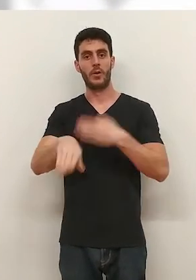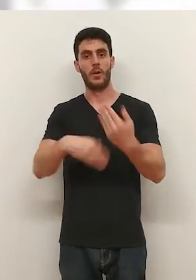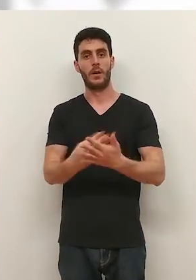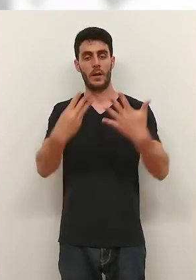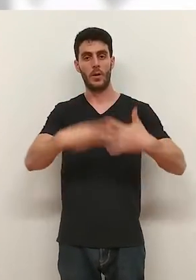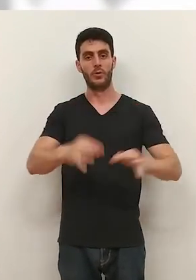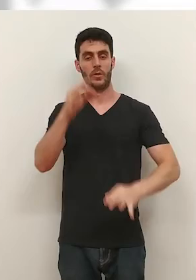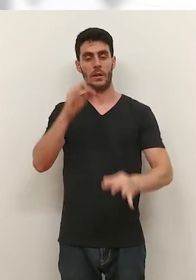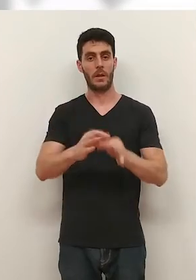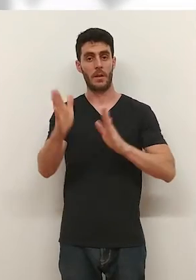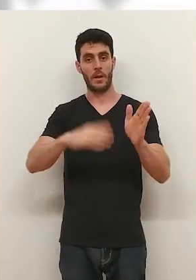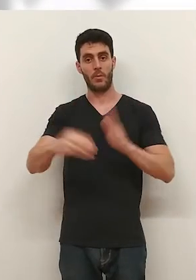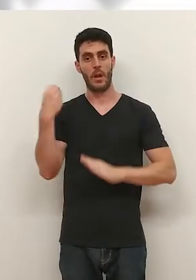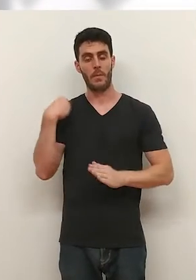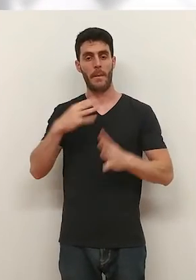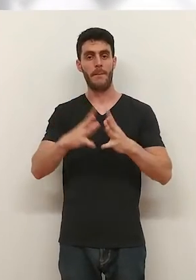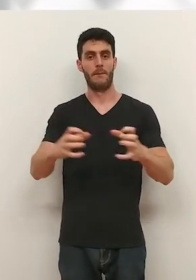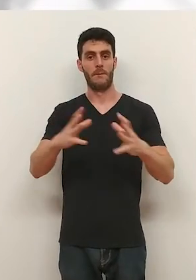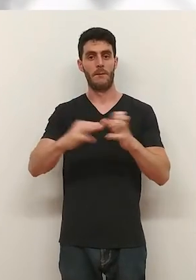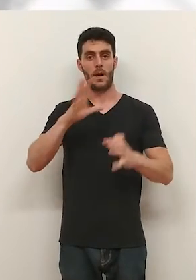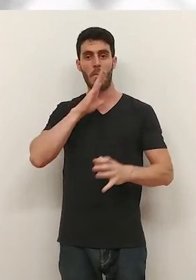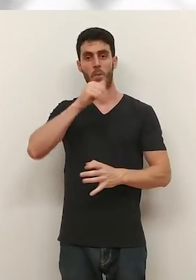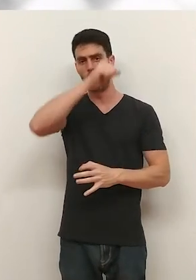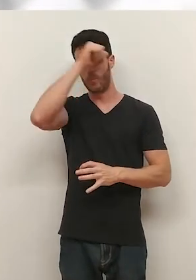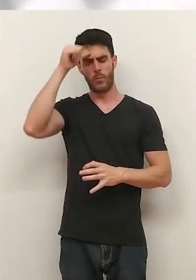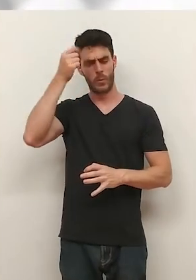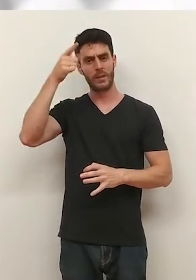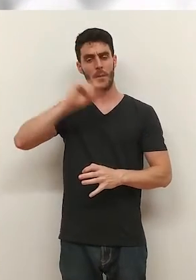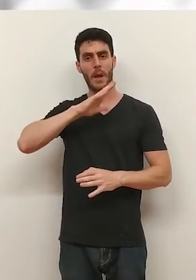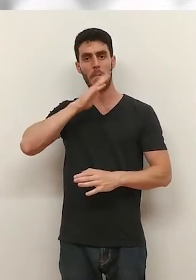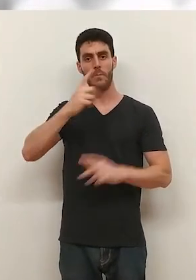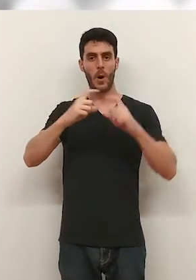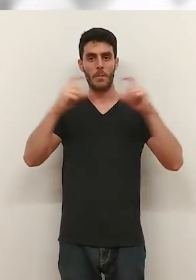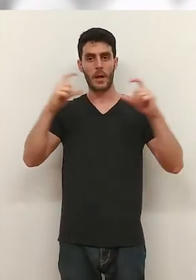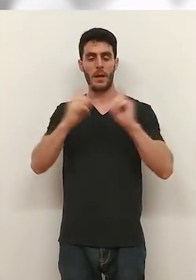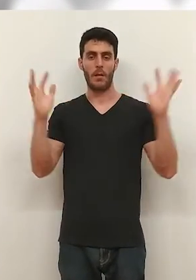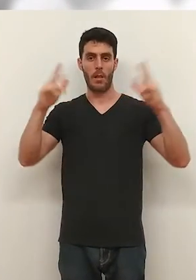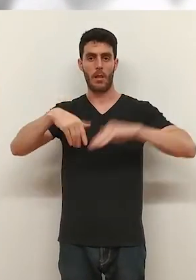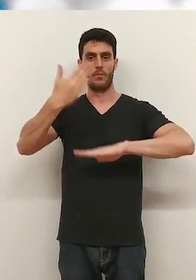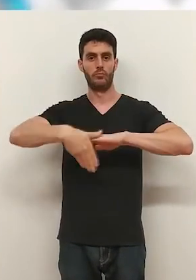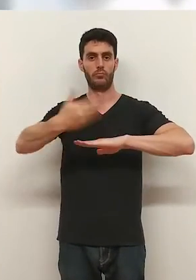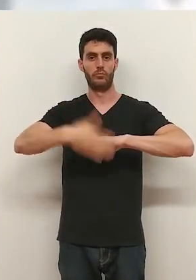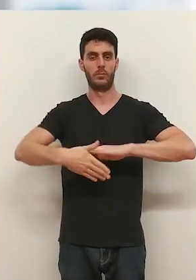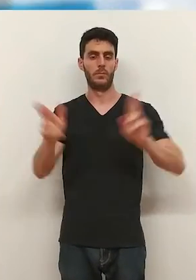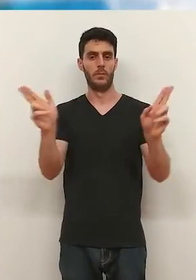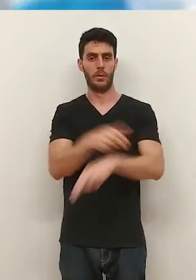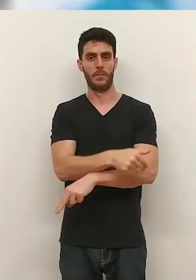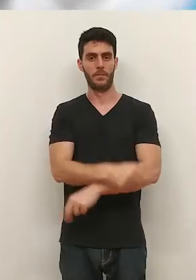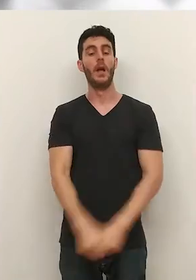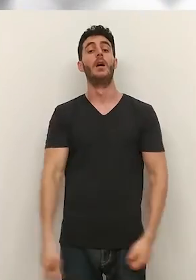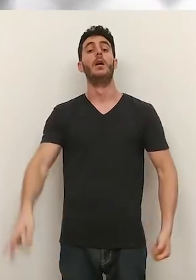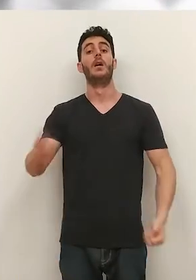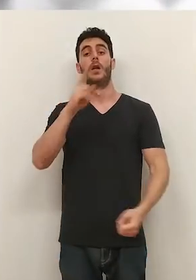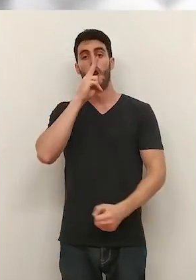hasta el próximo 8 de septiembre, una temporada muy esperada, además de por la ola de calor, porque se eliminan las restricciones tanto de afuero como las